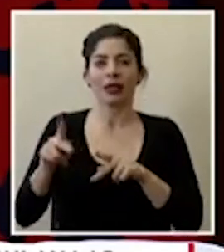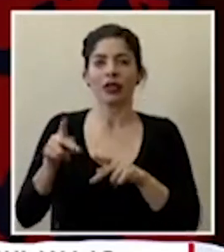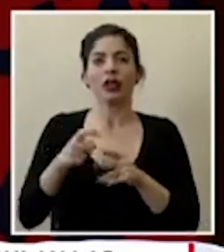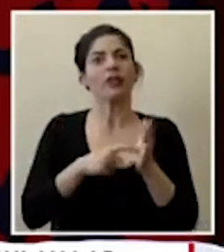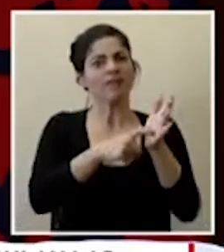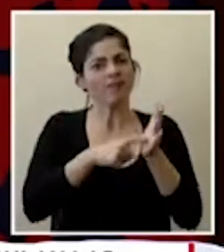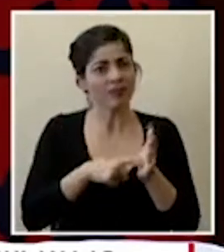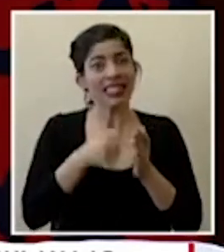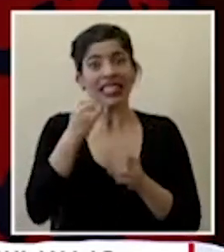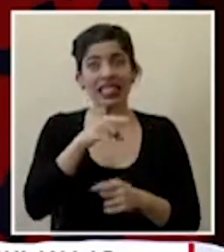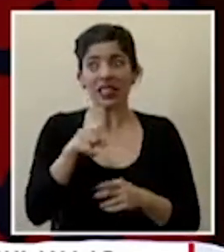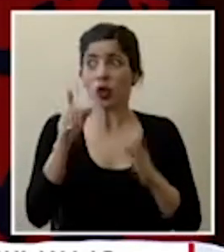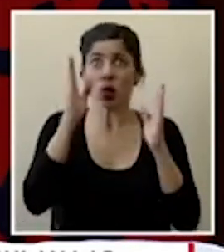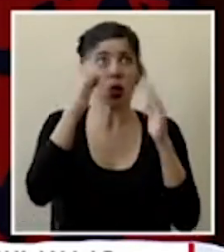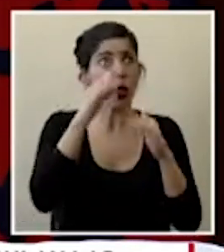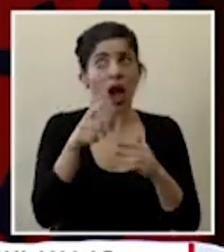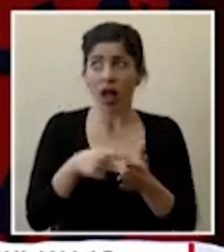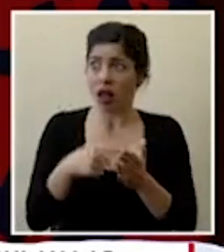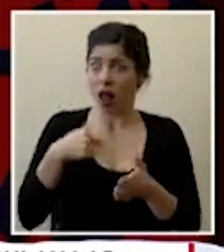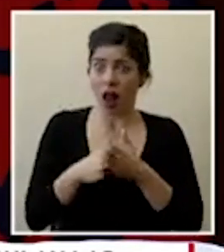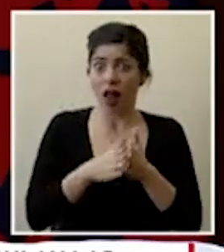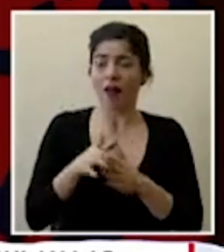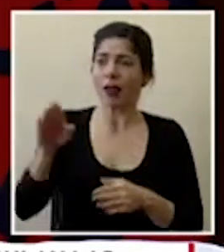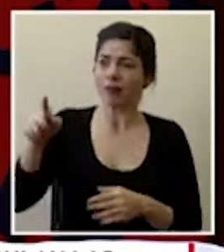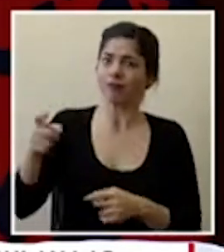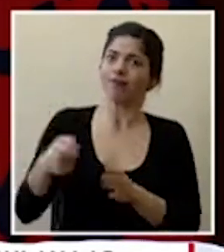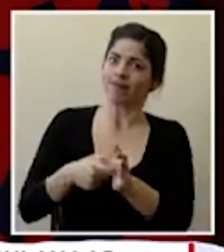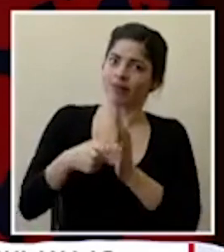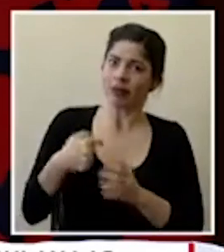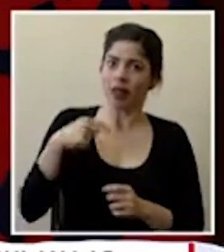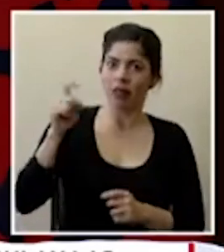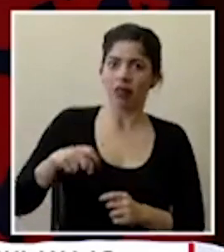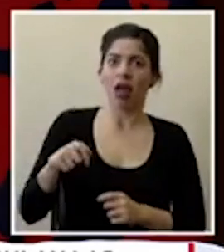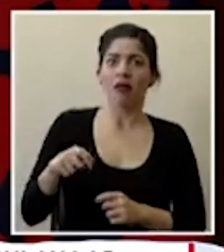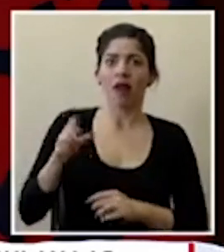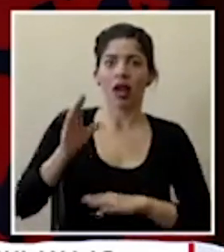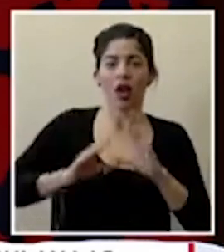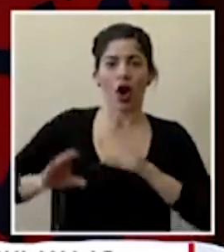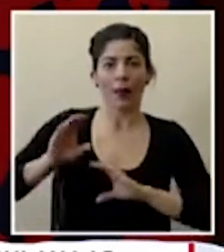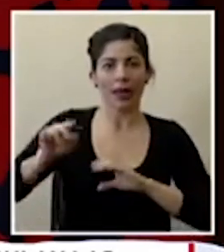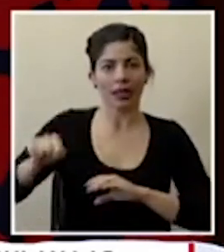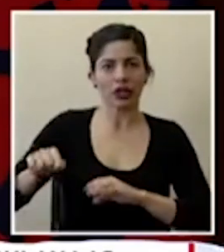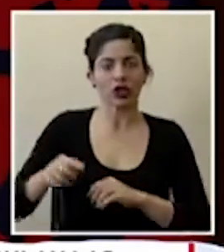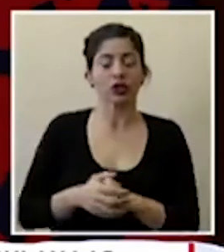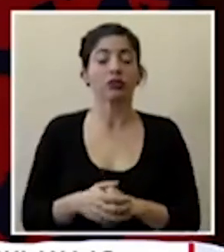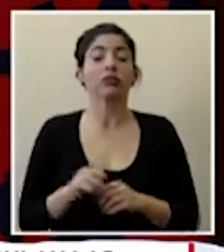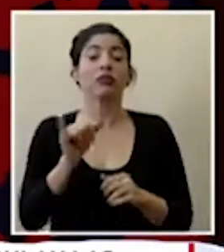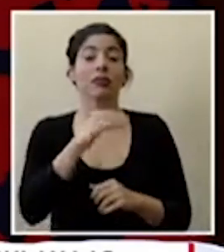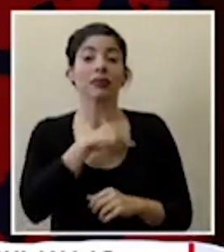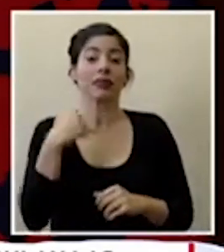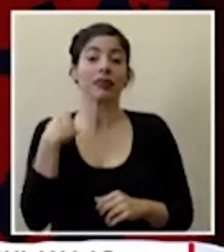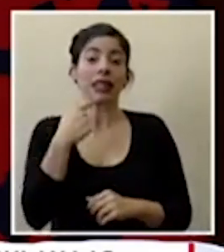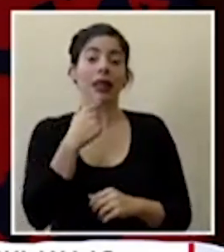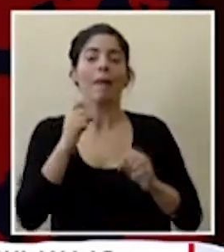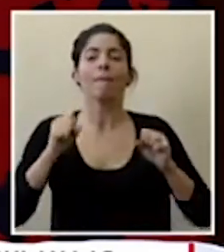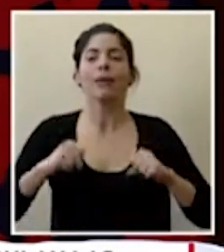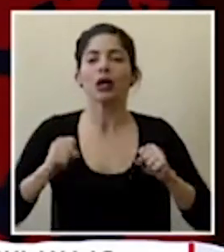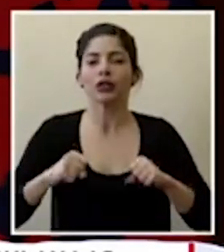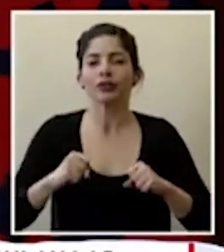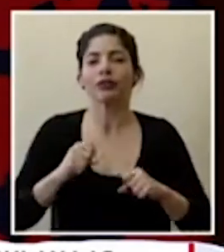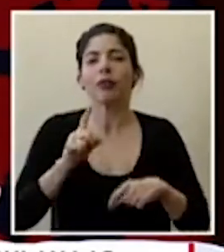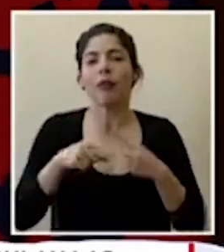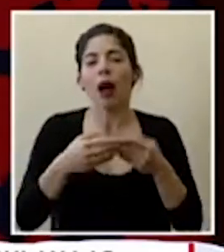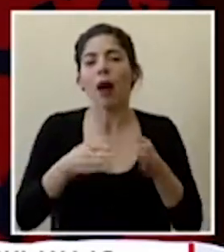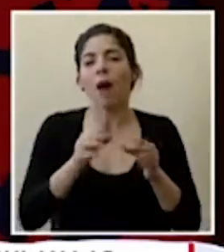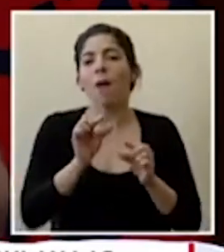exigirlos y eso no no no no es parte de lo que nos están ofreciendo los comercios vamos a tener como dice el señor ministro probablemente que abrir